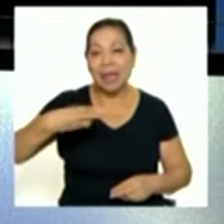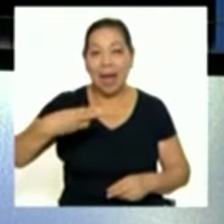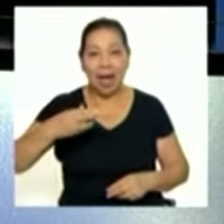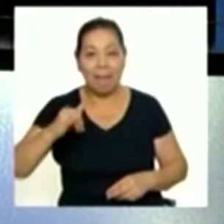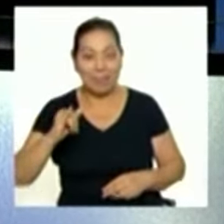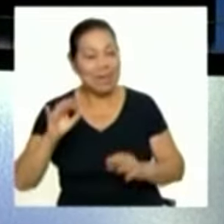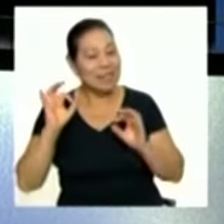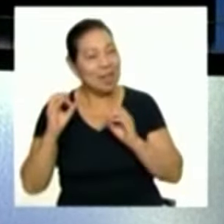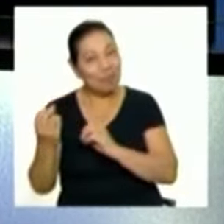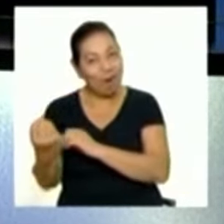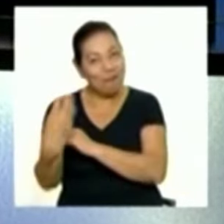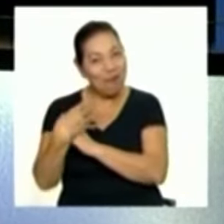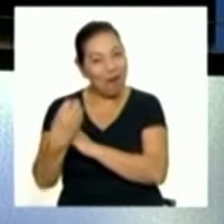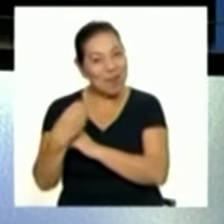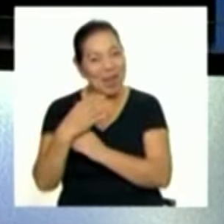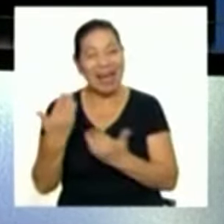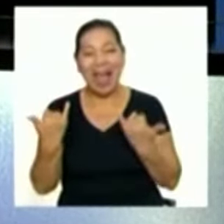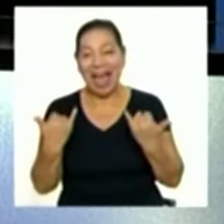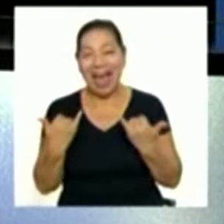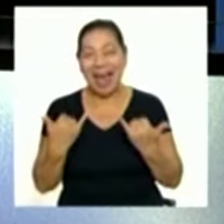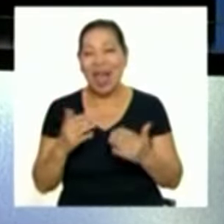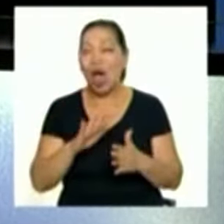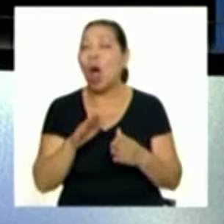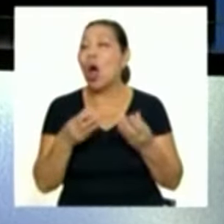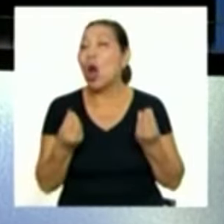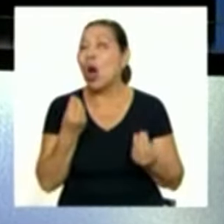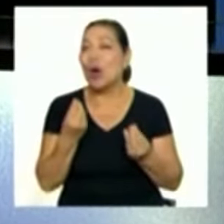CENAMI, quien siempre nos trae información actualizada en torno al tiempo. Gracias.